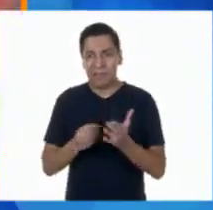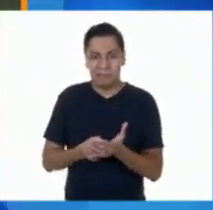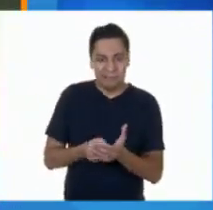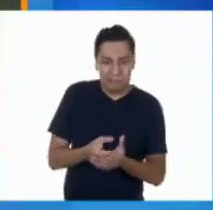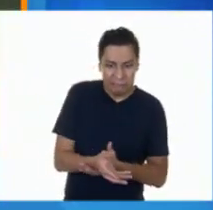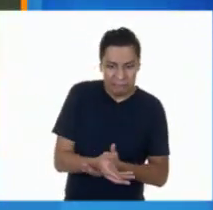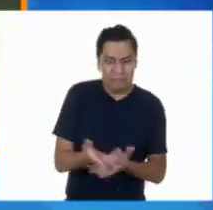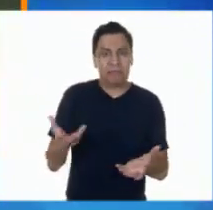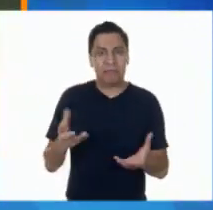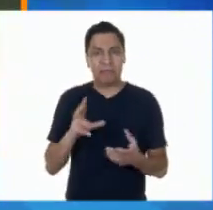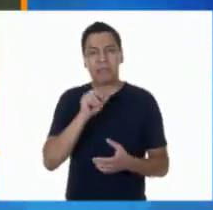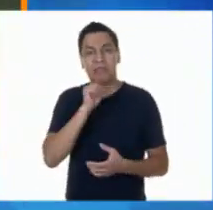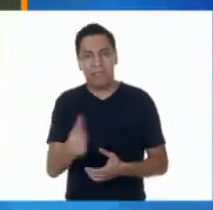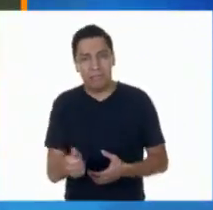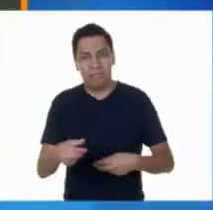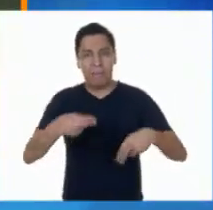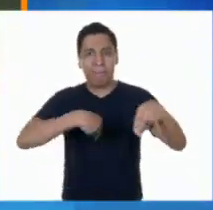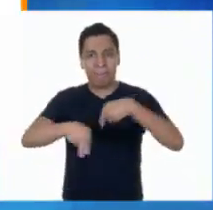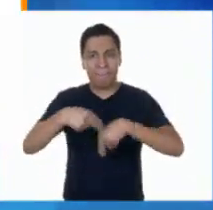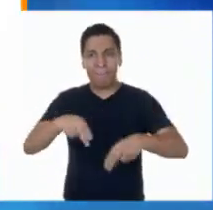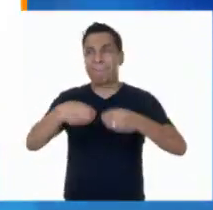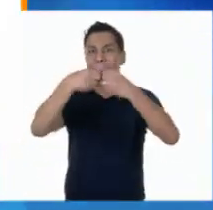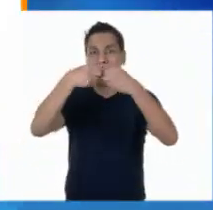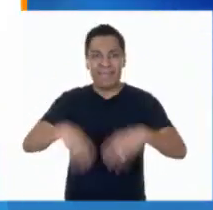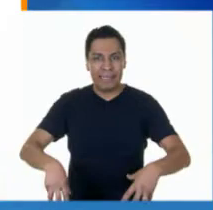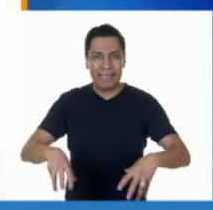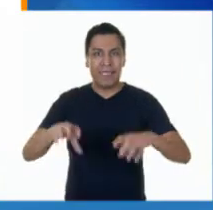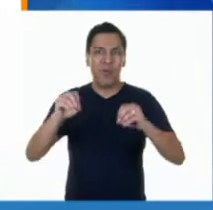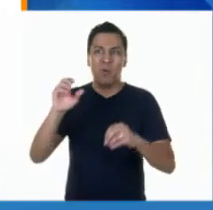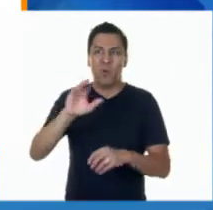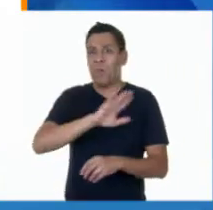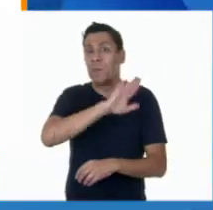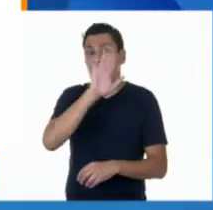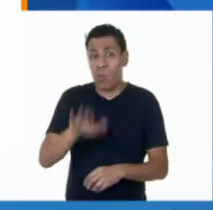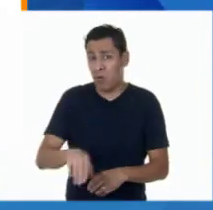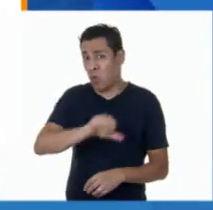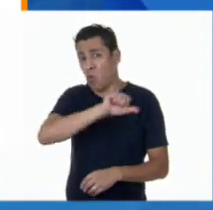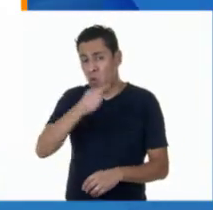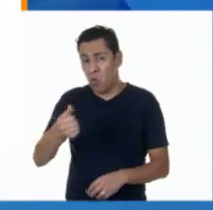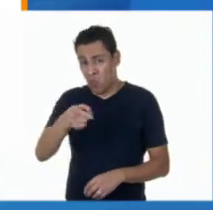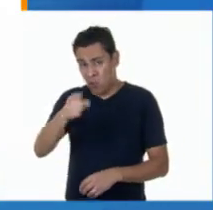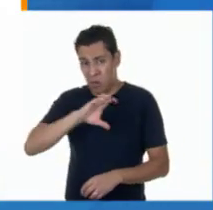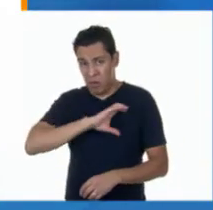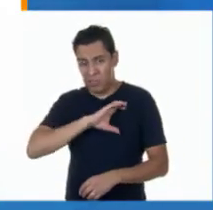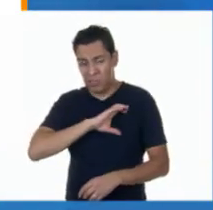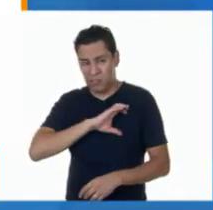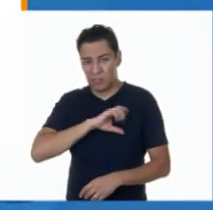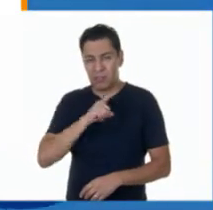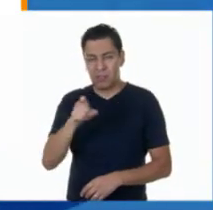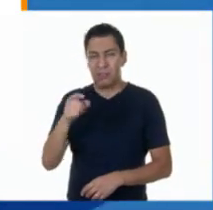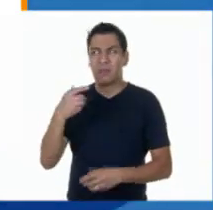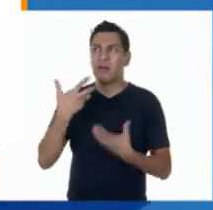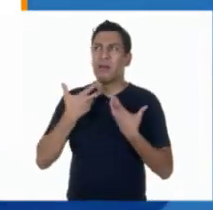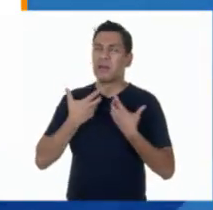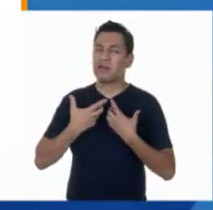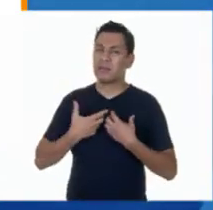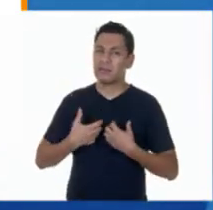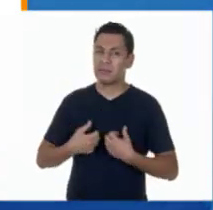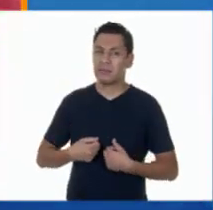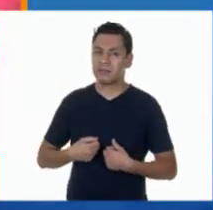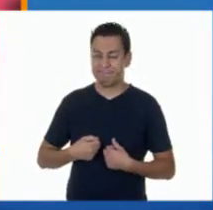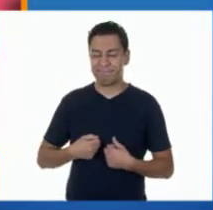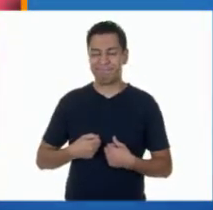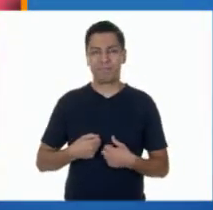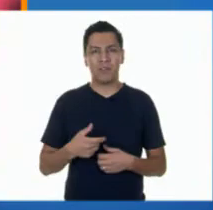perder un partido del deporte que practicas, etc. Para superar el desaliento es necesario que identifiquemos aquello que lo provocó y